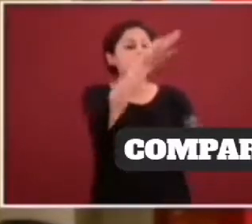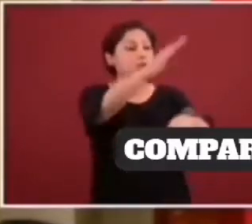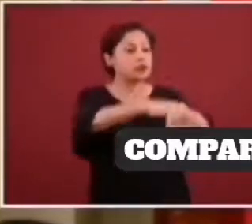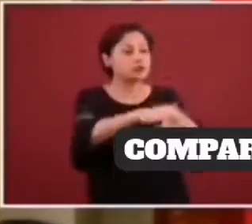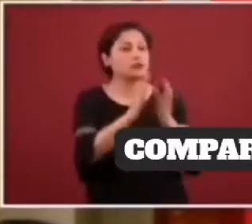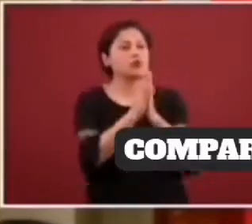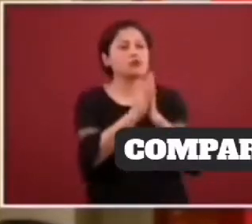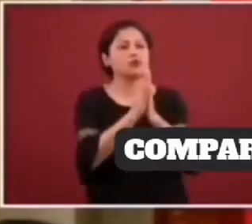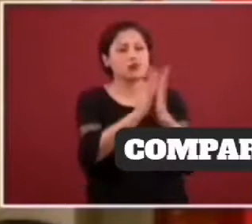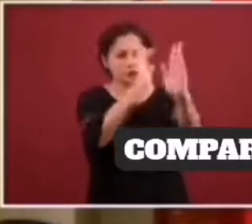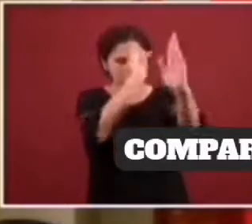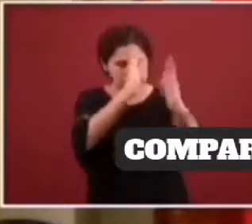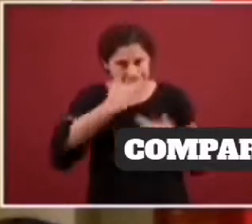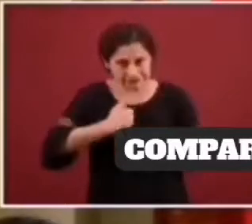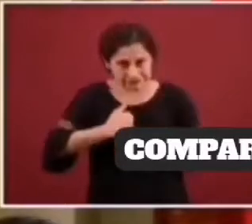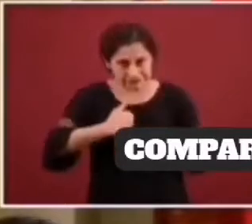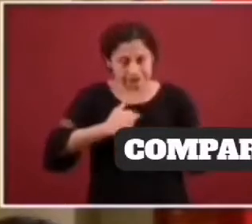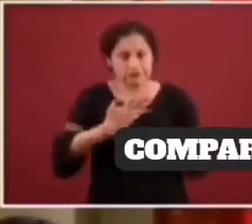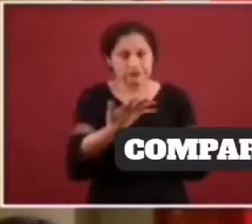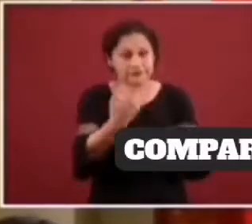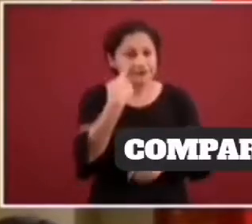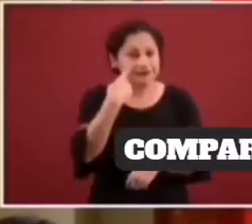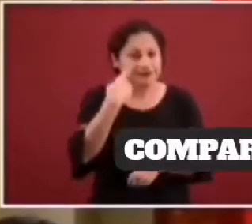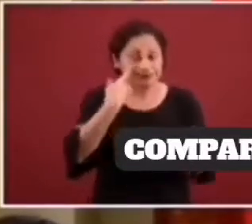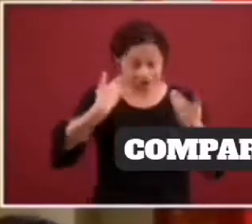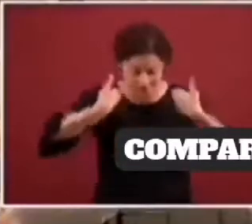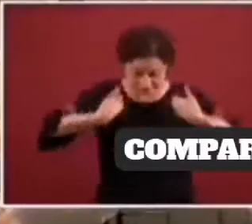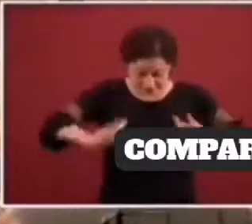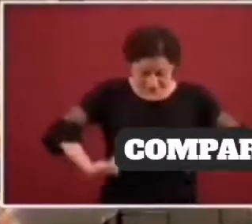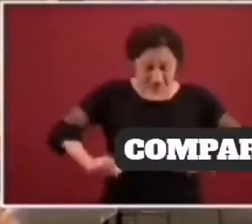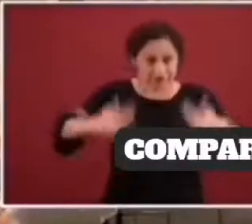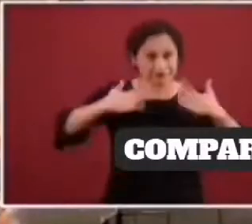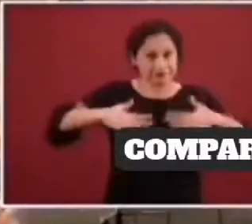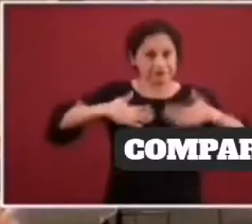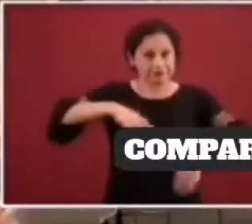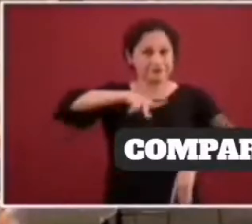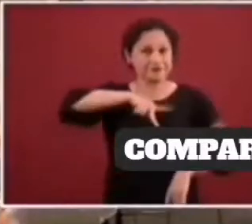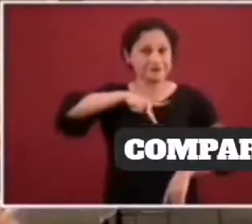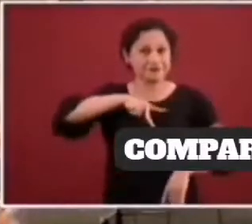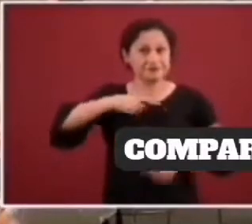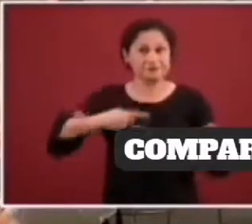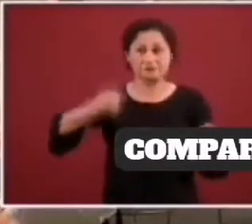Miren ustedes, este uniforme que hoy porto, lo porto desde hace 27 años.